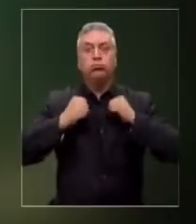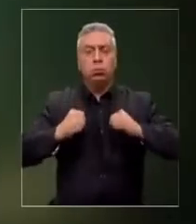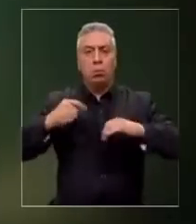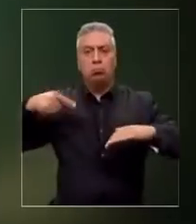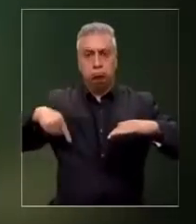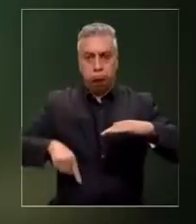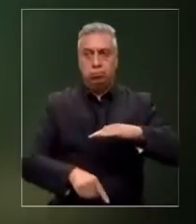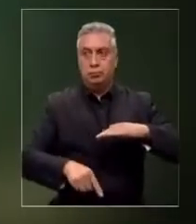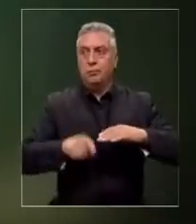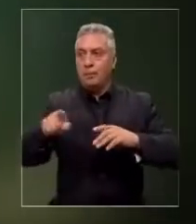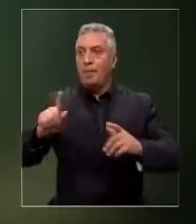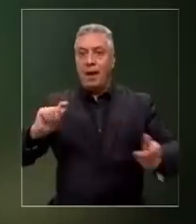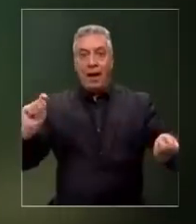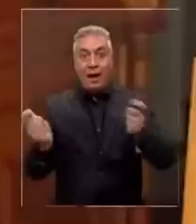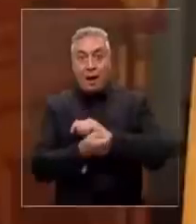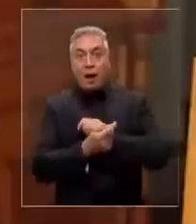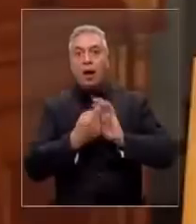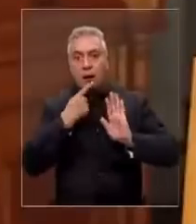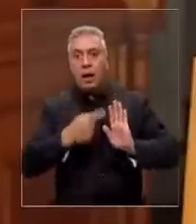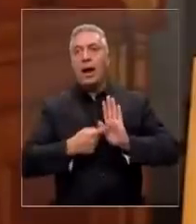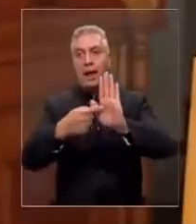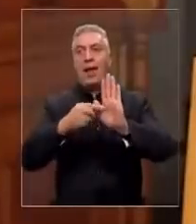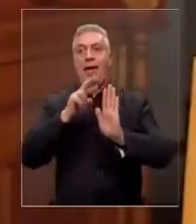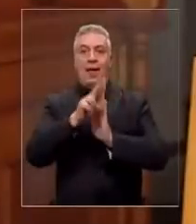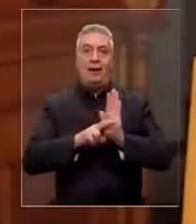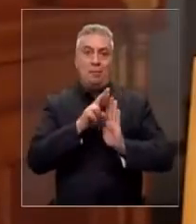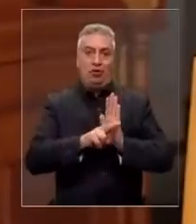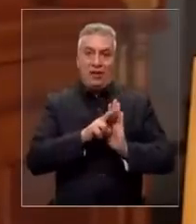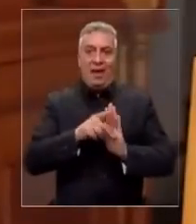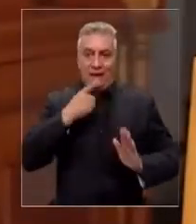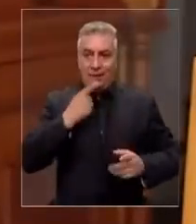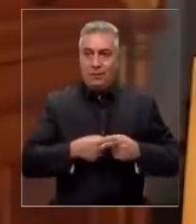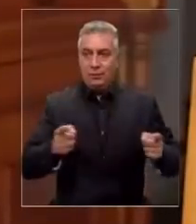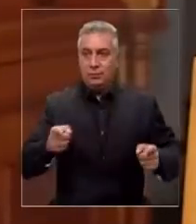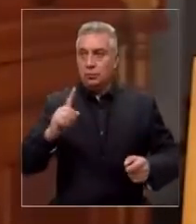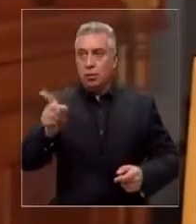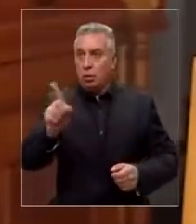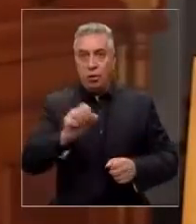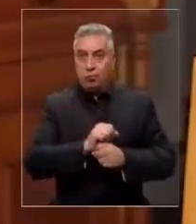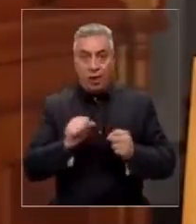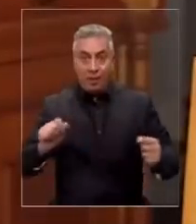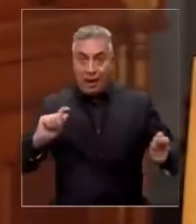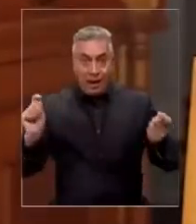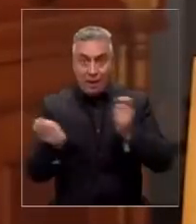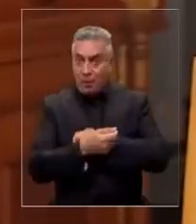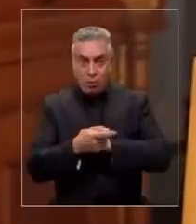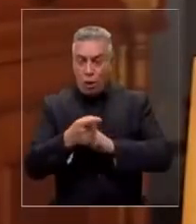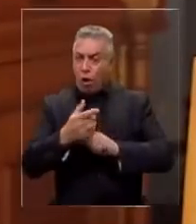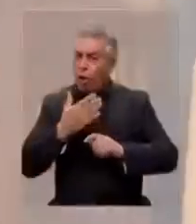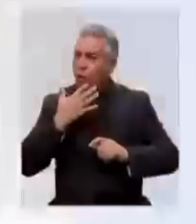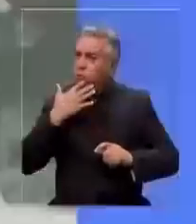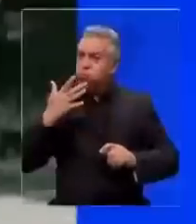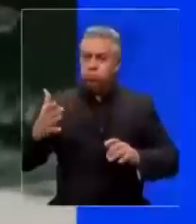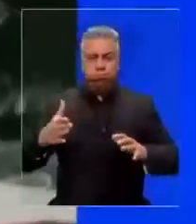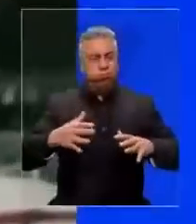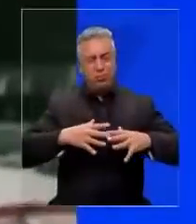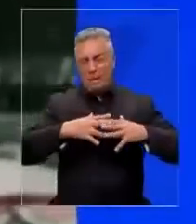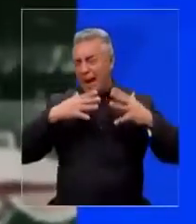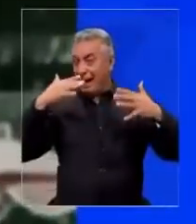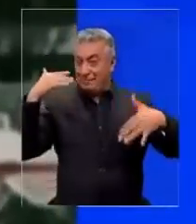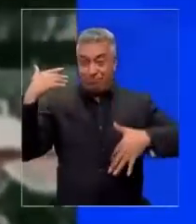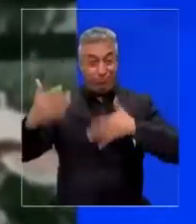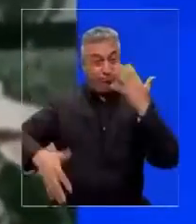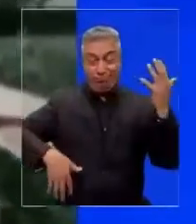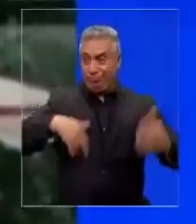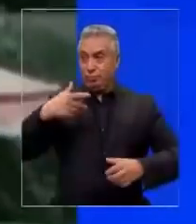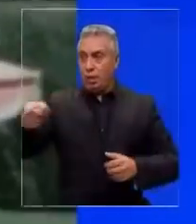cambiarse, salió el reportaje. Yo no dimensioné que no hicieron poder cambiar porque el escándalo iba a ser tan grande. Escándalo